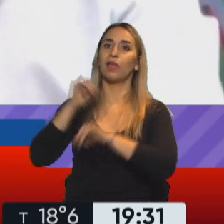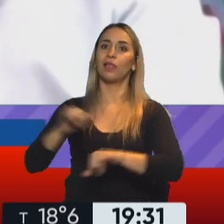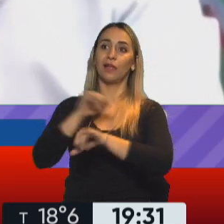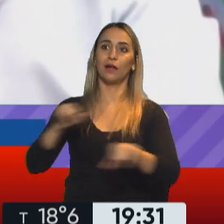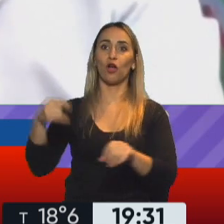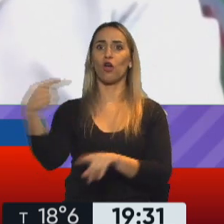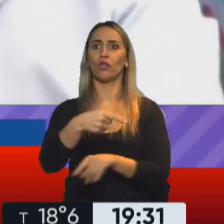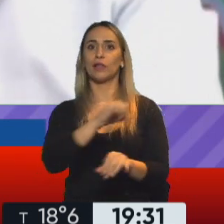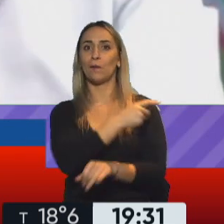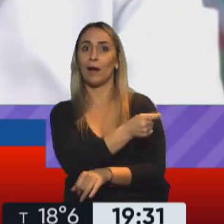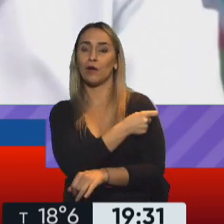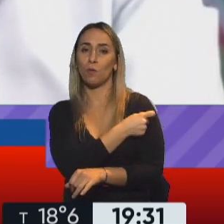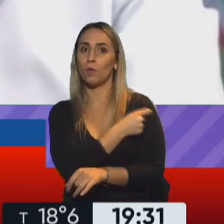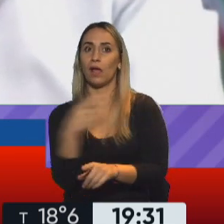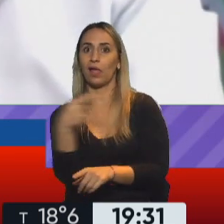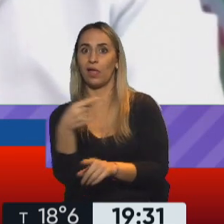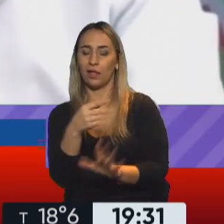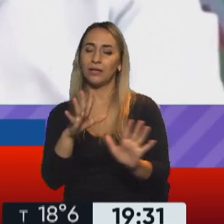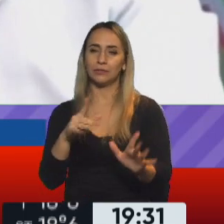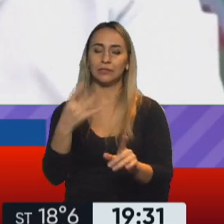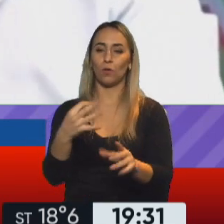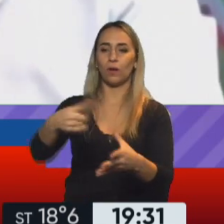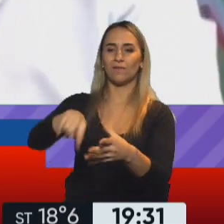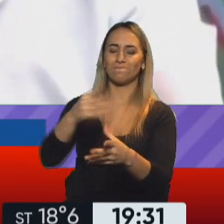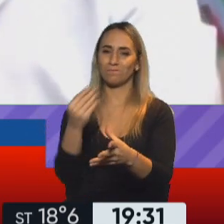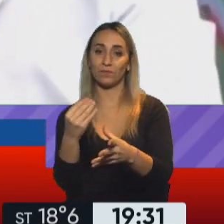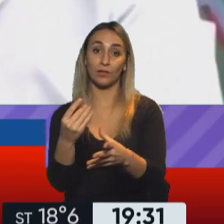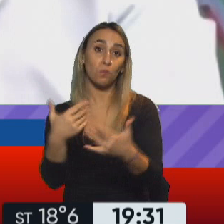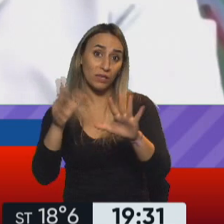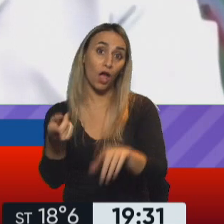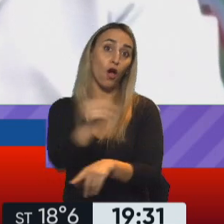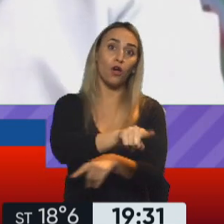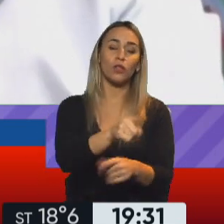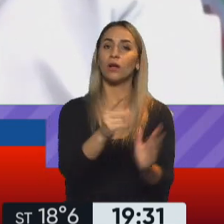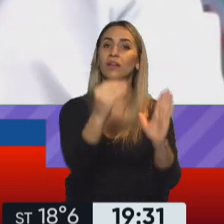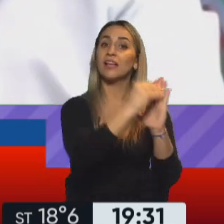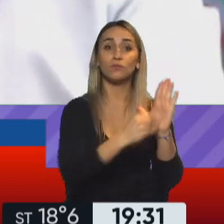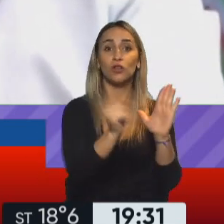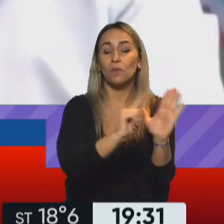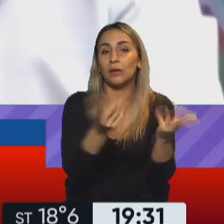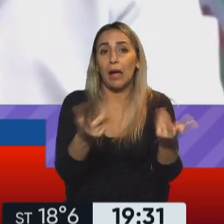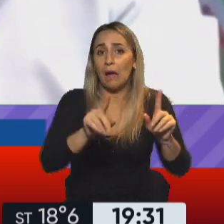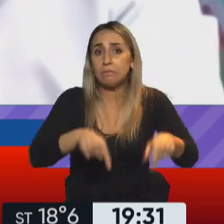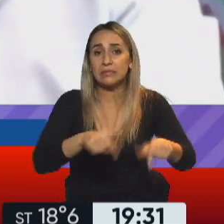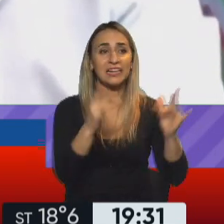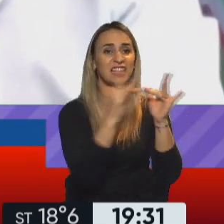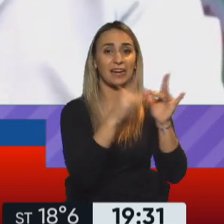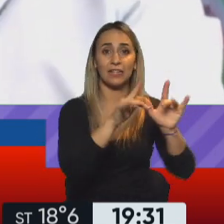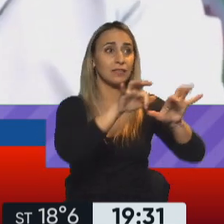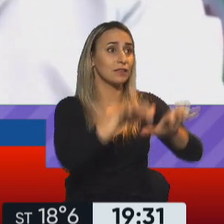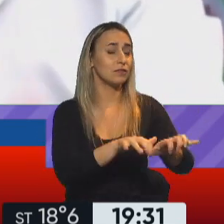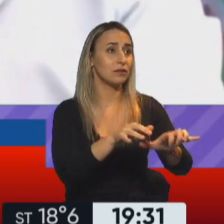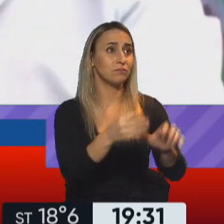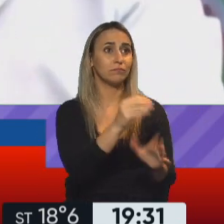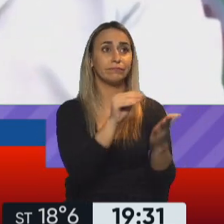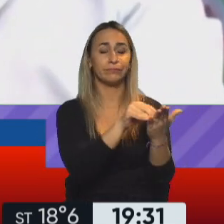pasado y principio de este año. Pero otro porcentaje de la población quizá no se inscribió porque no ha encontrado los medios. En ese caso, lo que les estamos diciendo es,